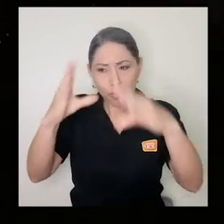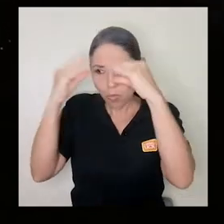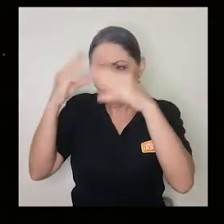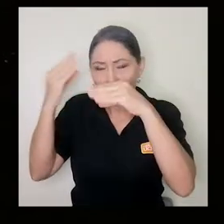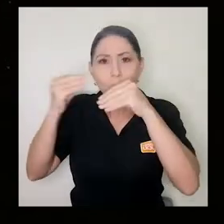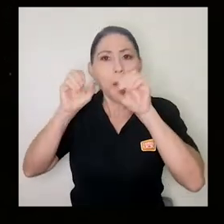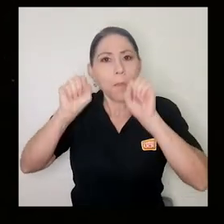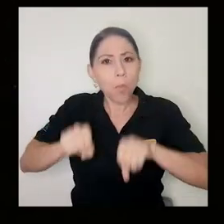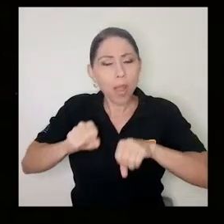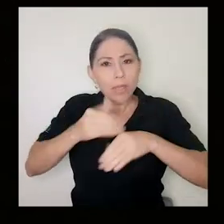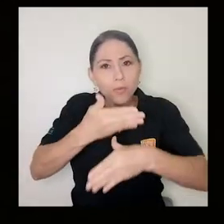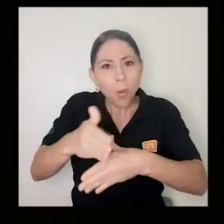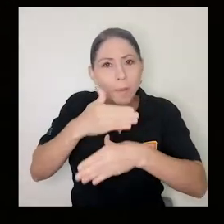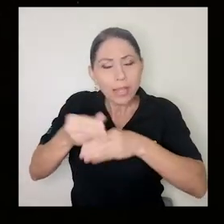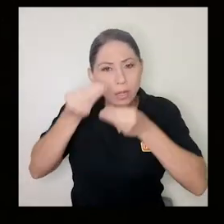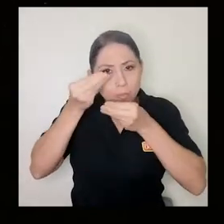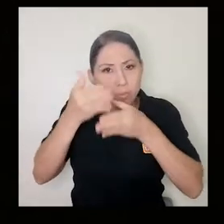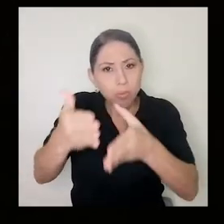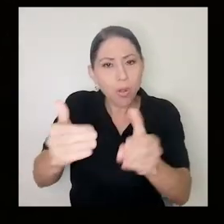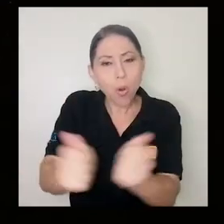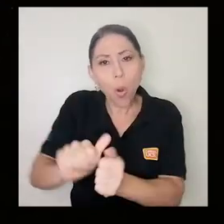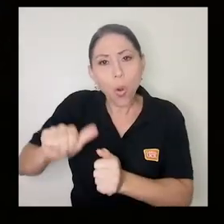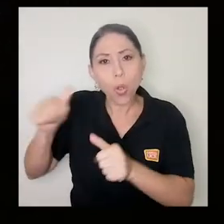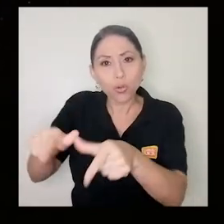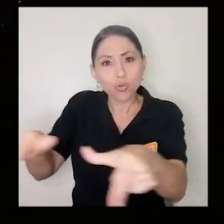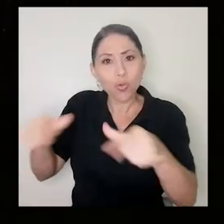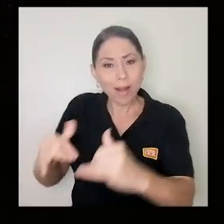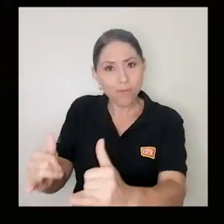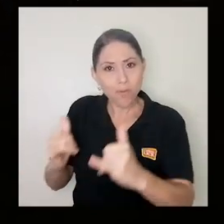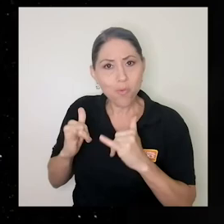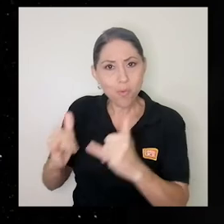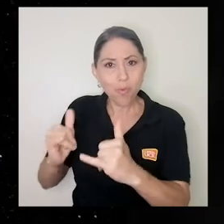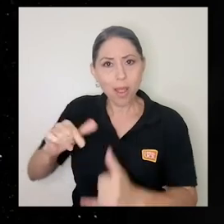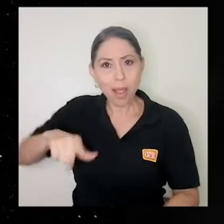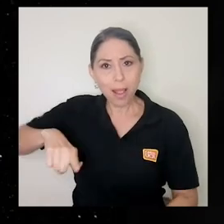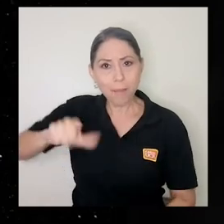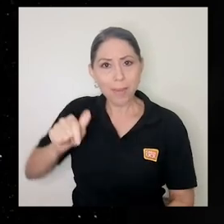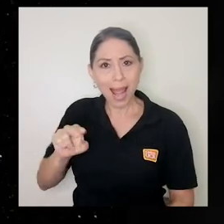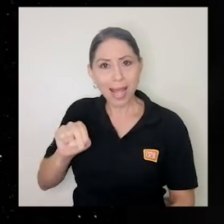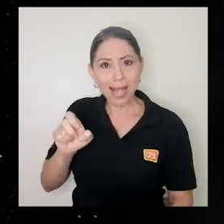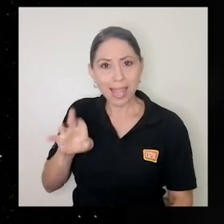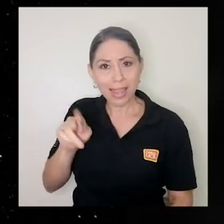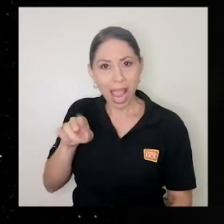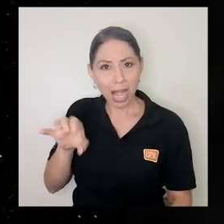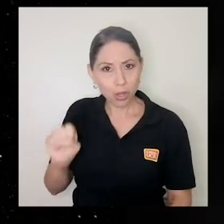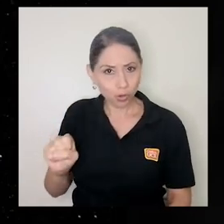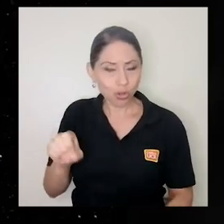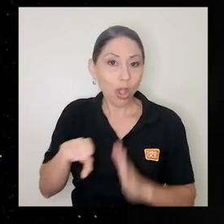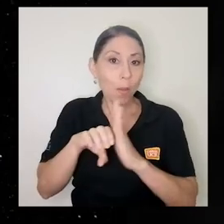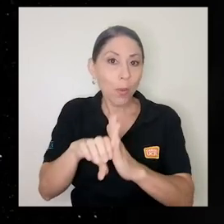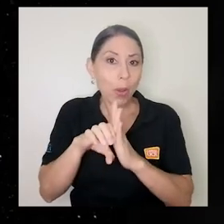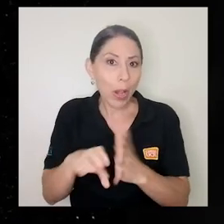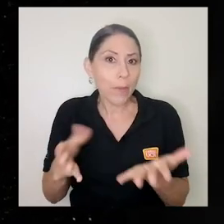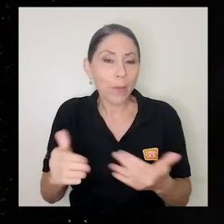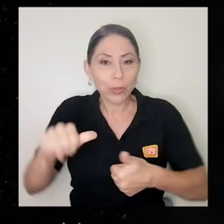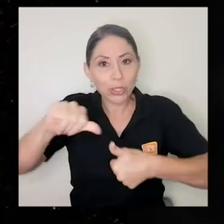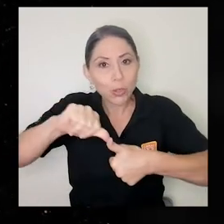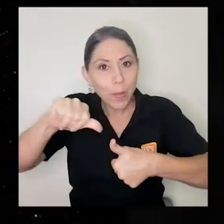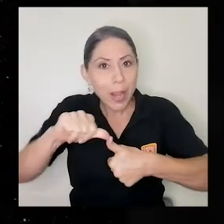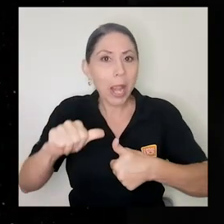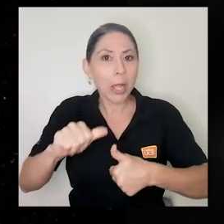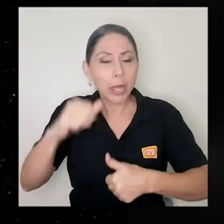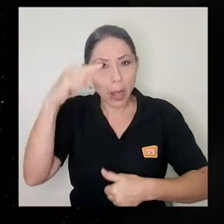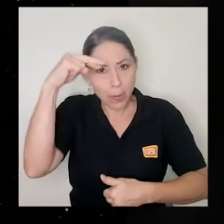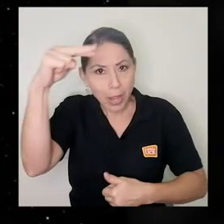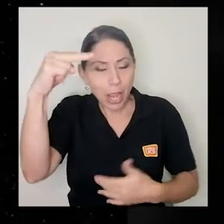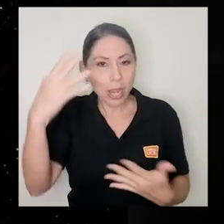otros planetarios este hemos tenido ese intercambio con este planetarios a nivel de centroamérica de méxico